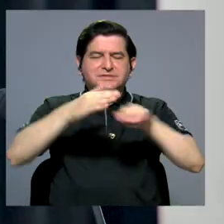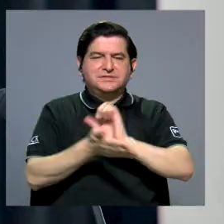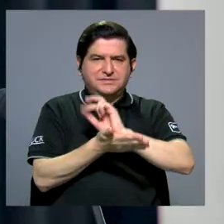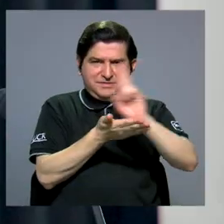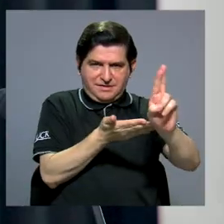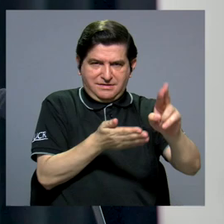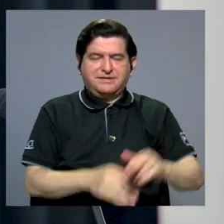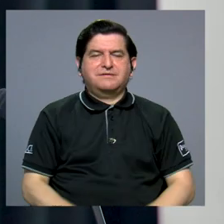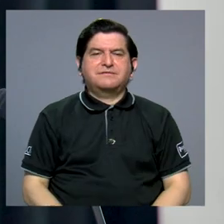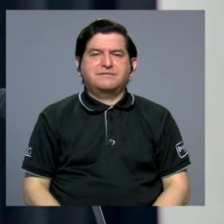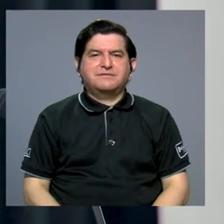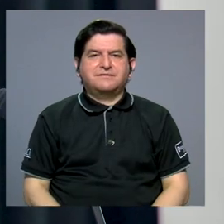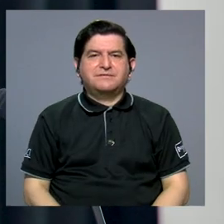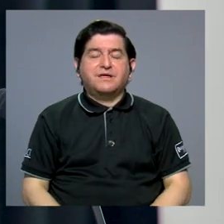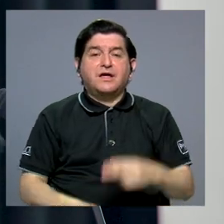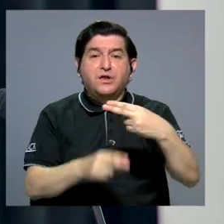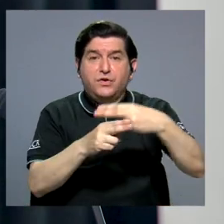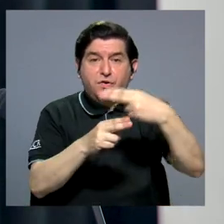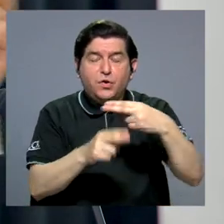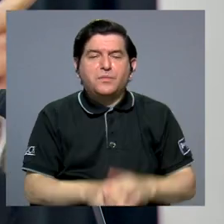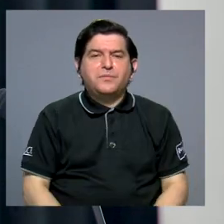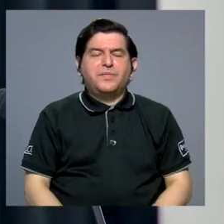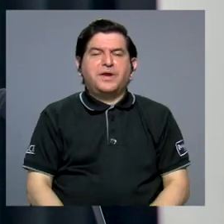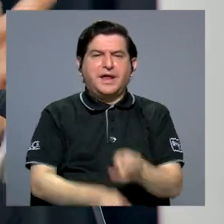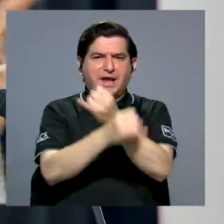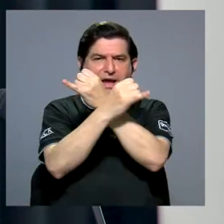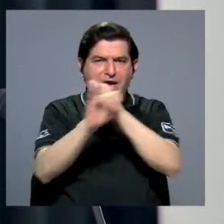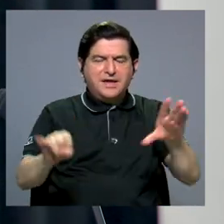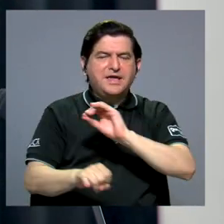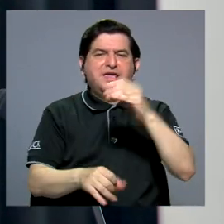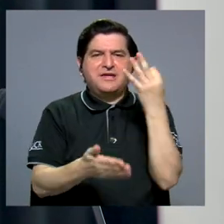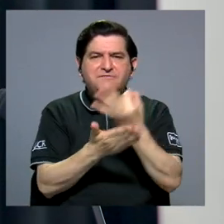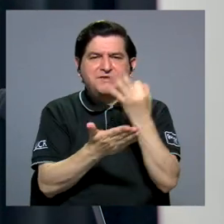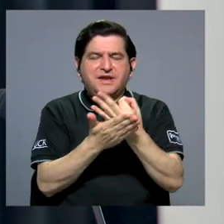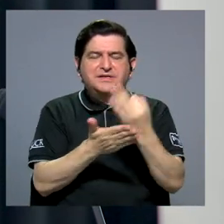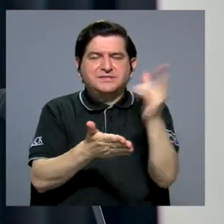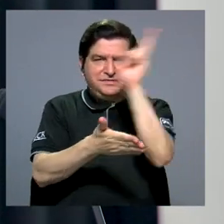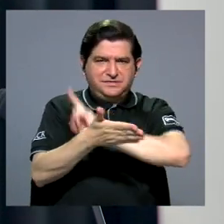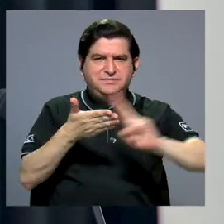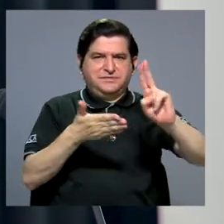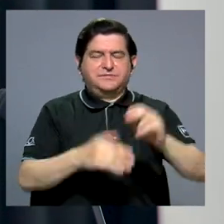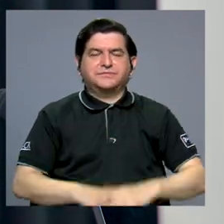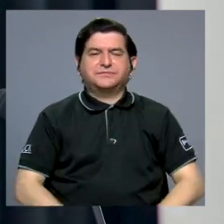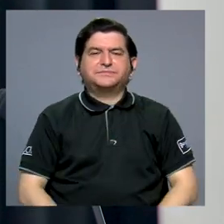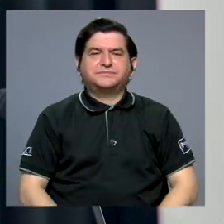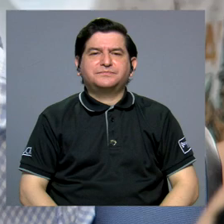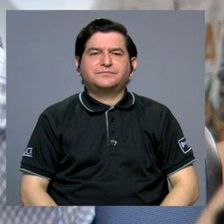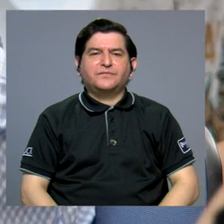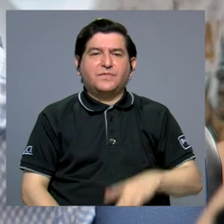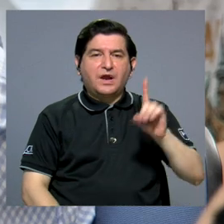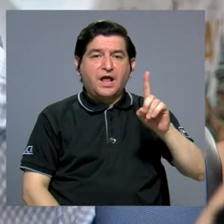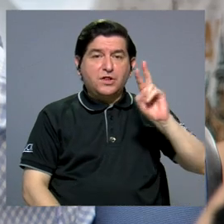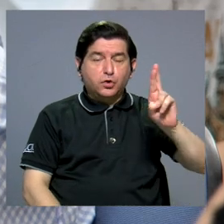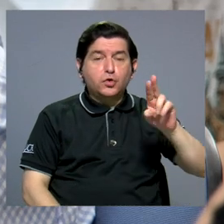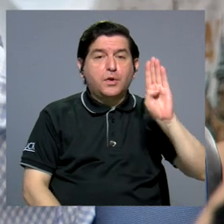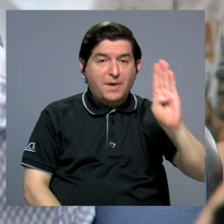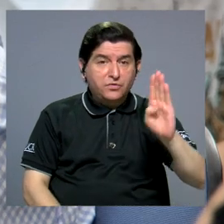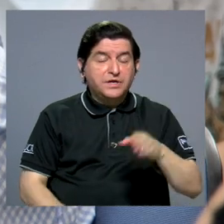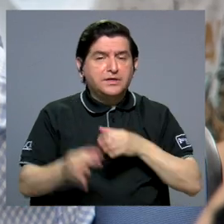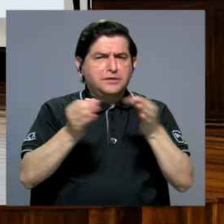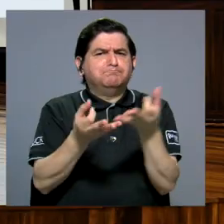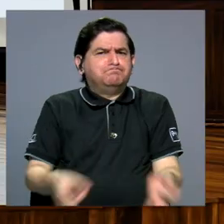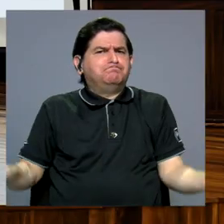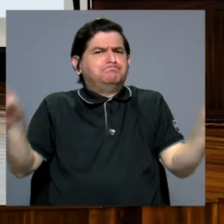auditorio de la sede de Occidente y cedió bajo el nombre Autonomía y Financiamiento Universitario. El Dr.